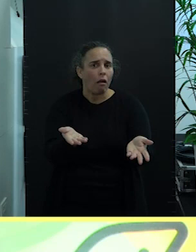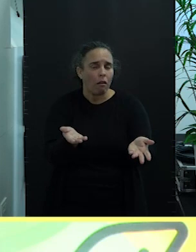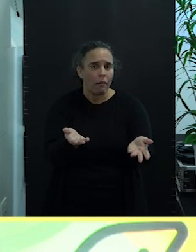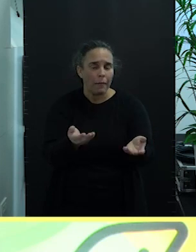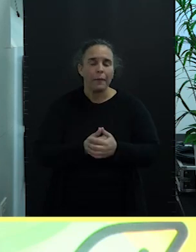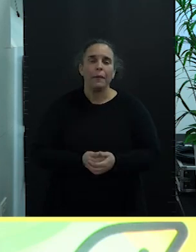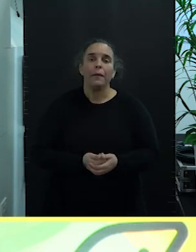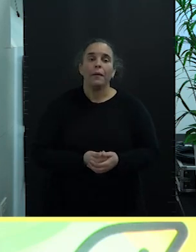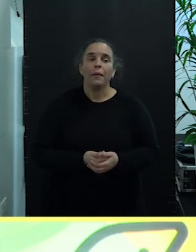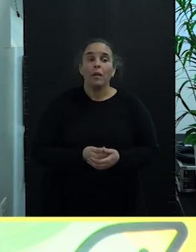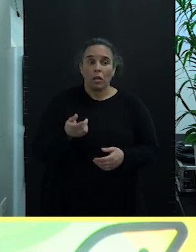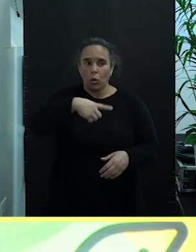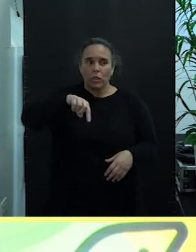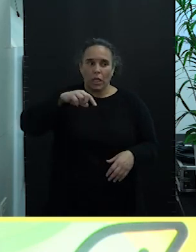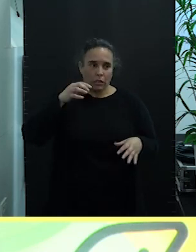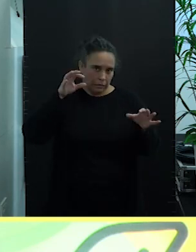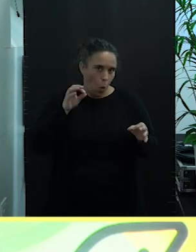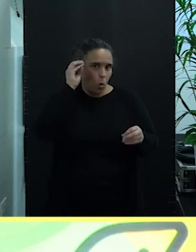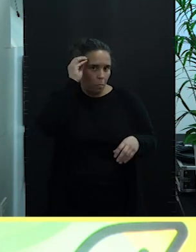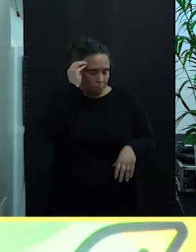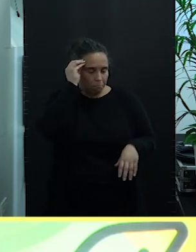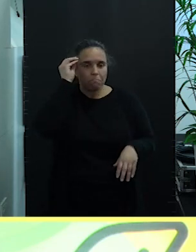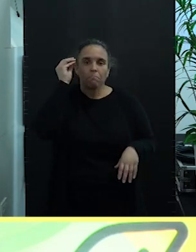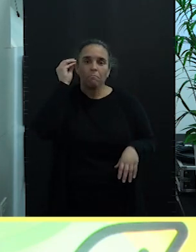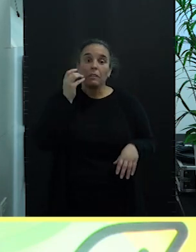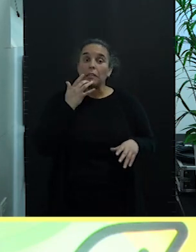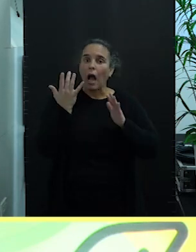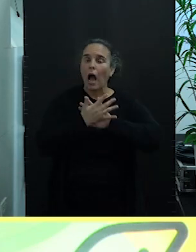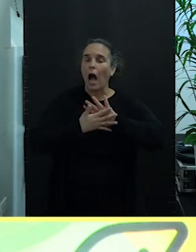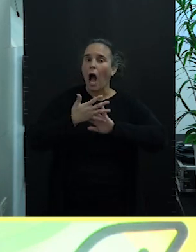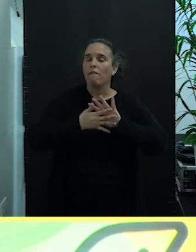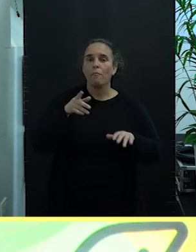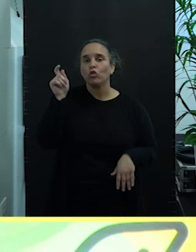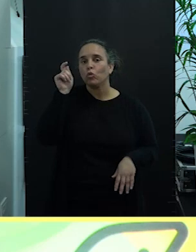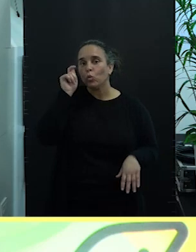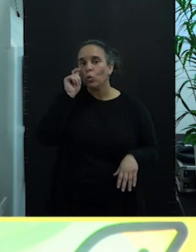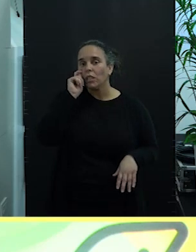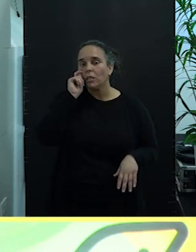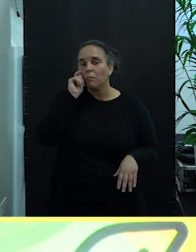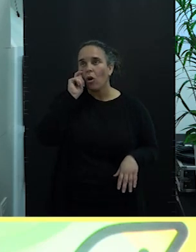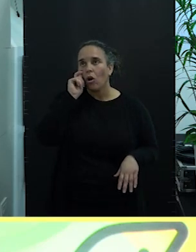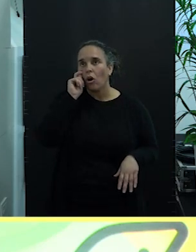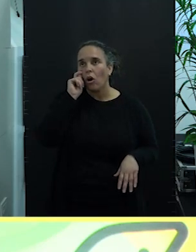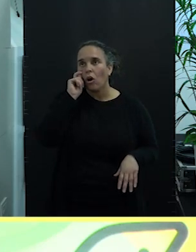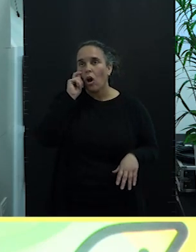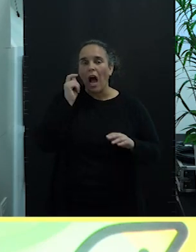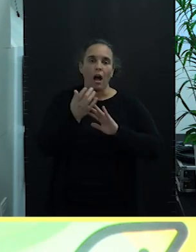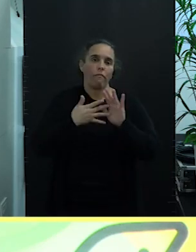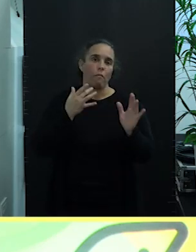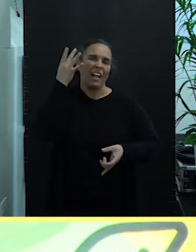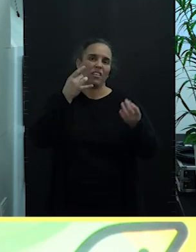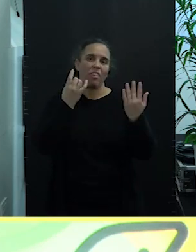Bien, como ustedes se pueden imaginar, cuando se habla de turismo se habla de una actividad transversal.